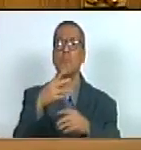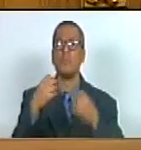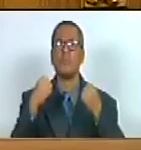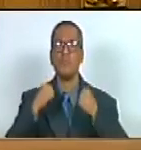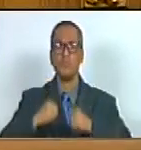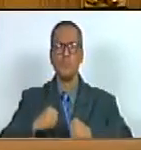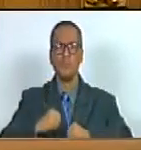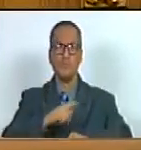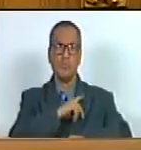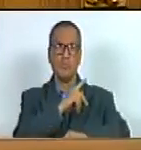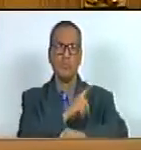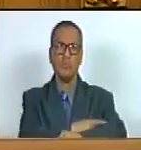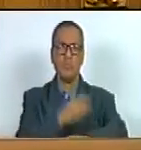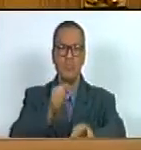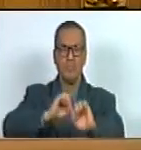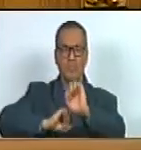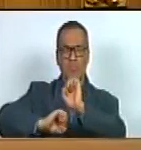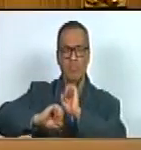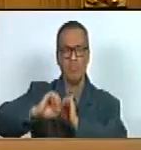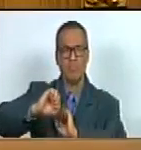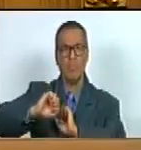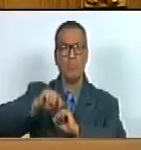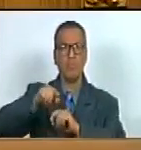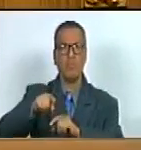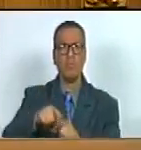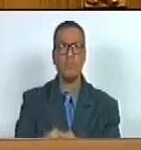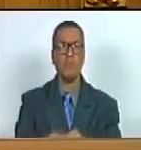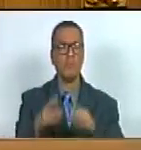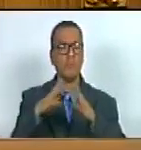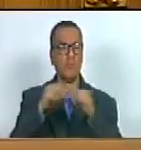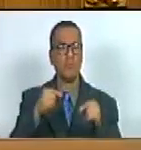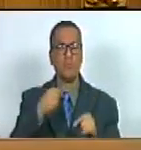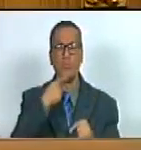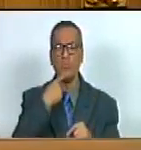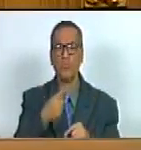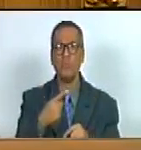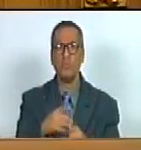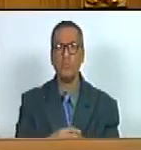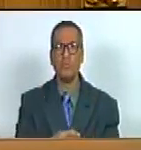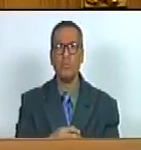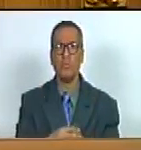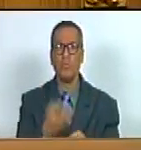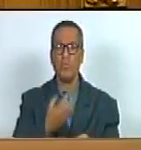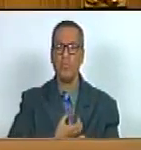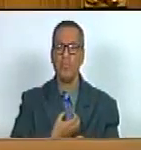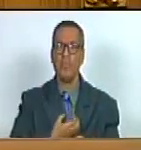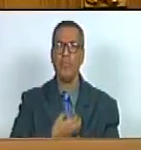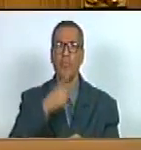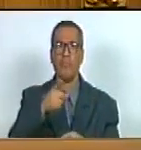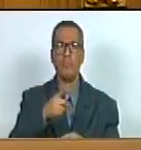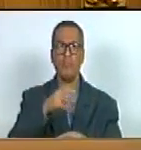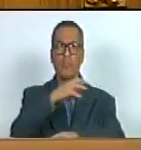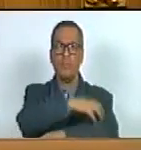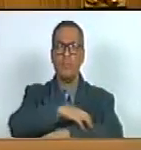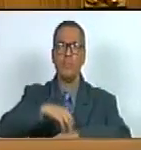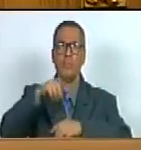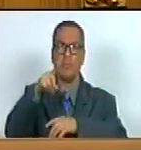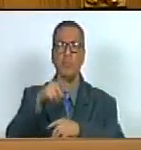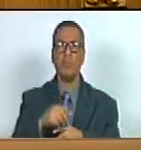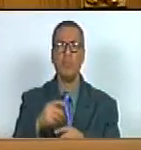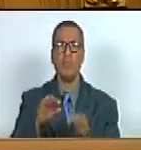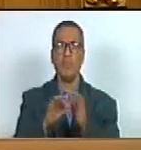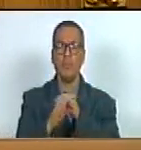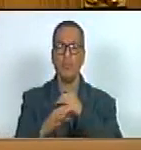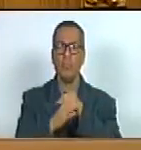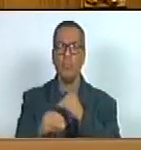fuerza en repudio a las declaraciones del alcalde del Tigre del